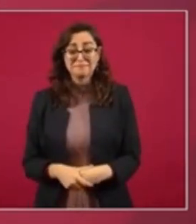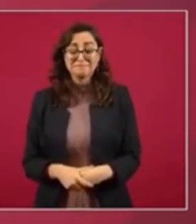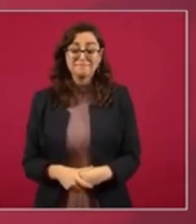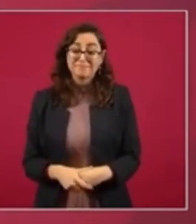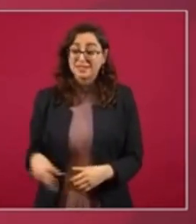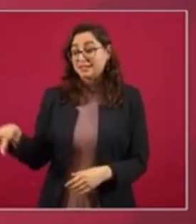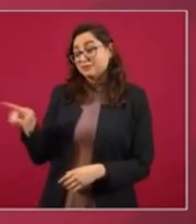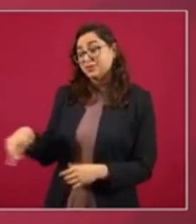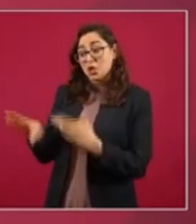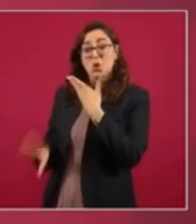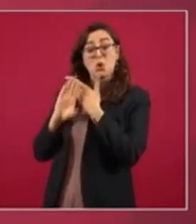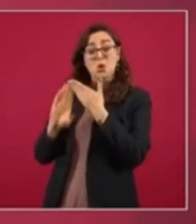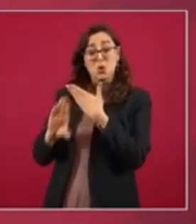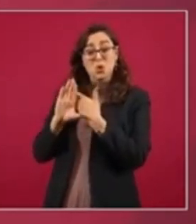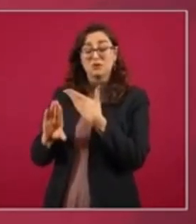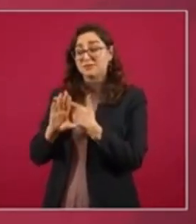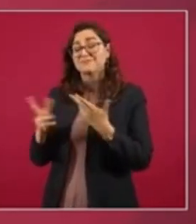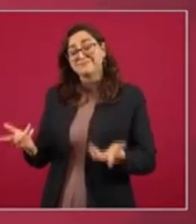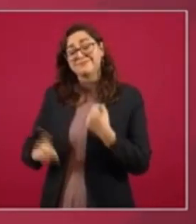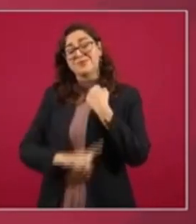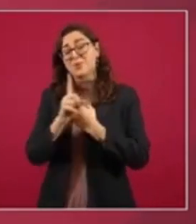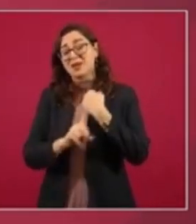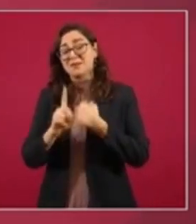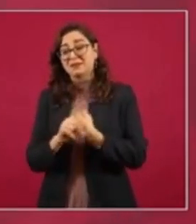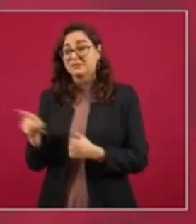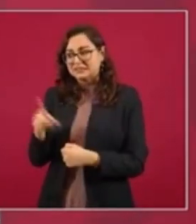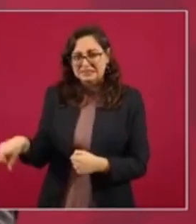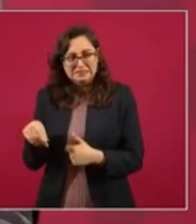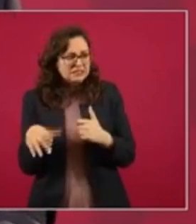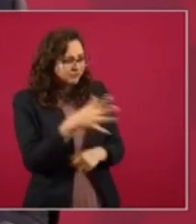mis adversarios, que le pueden buscar y buscar y buscar.